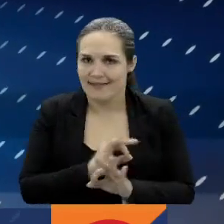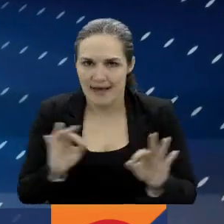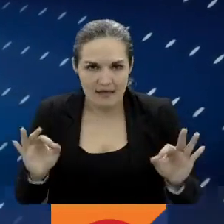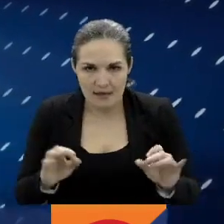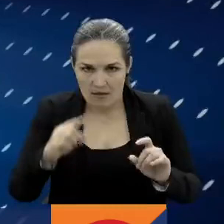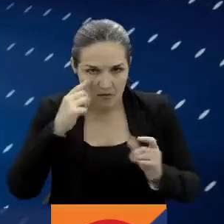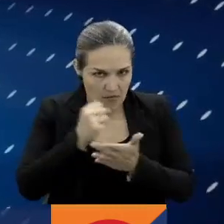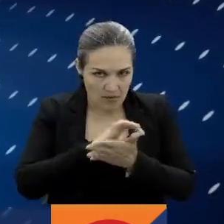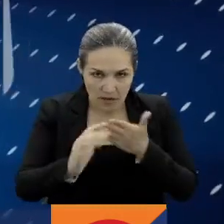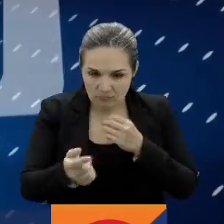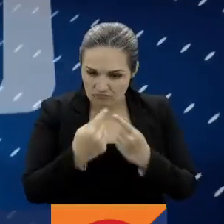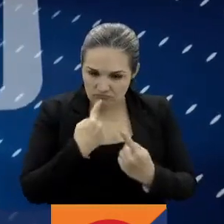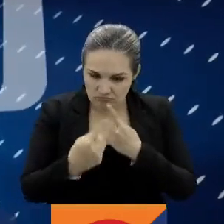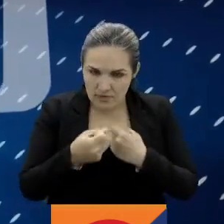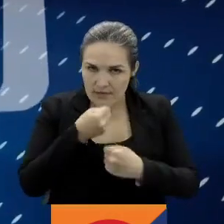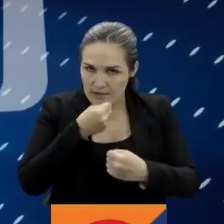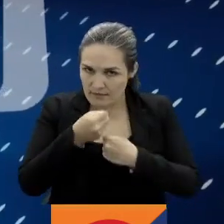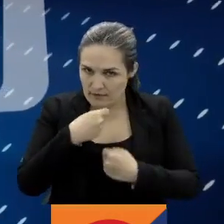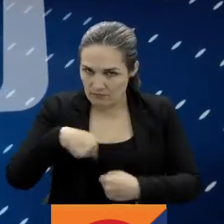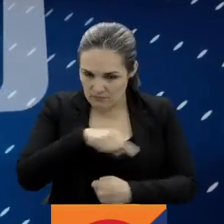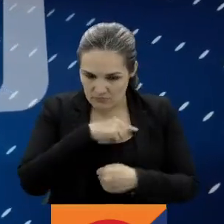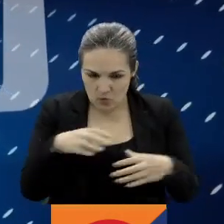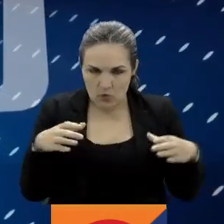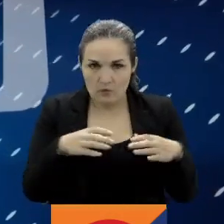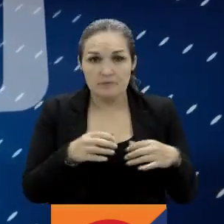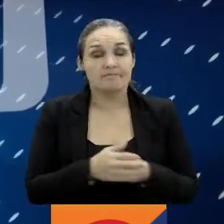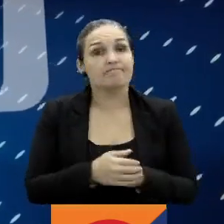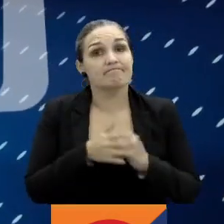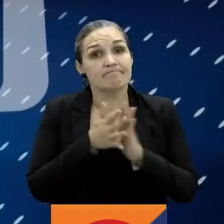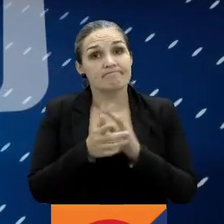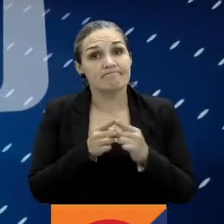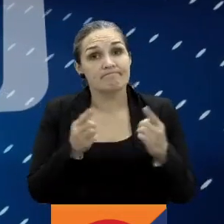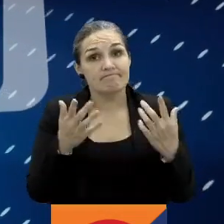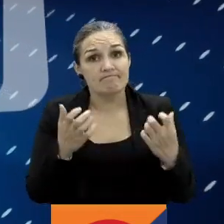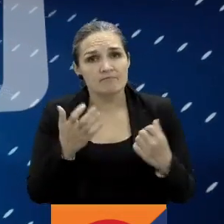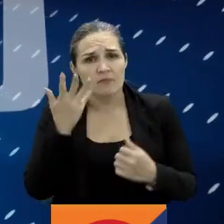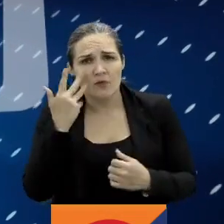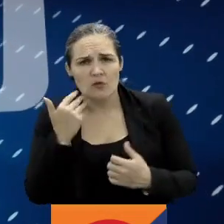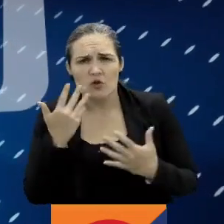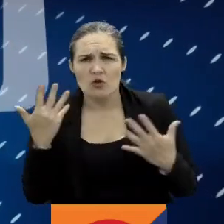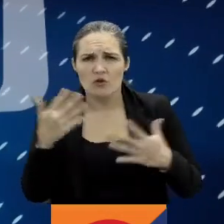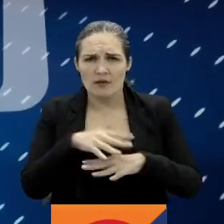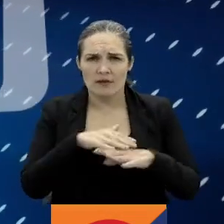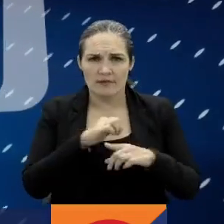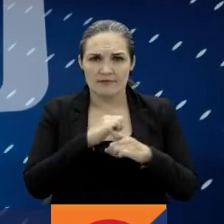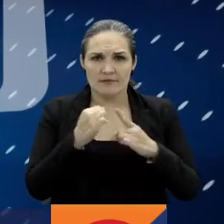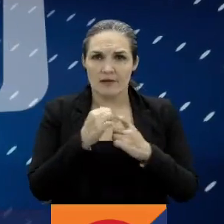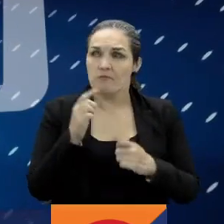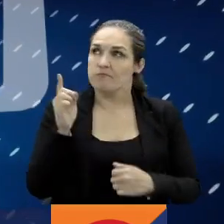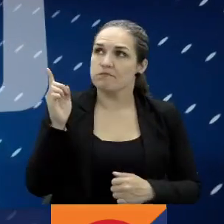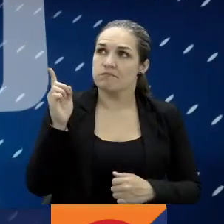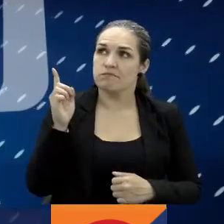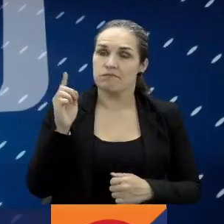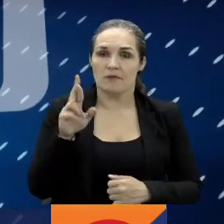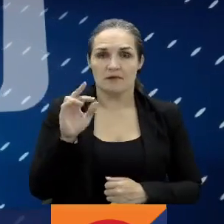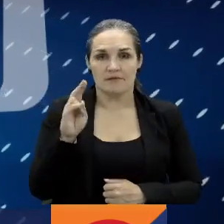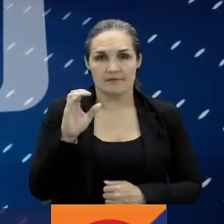al cargo. Y muy importante, recuerden que si quieren seguir informados 24-7, nos encuentran en todas nuestras redes sociales como RTBC